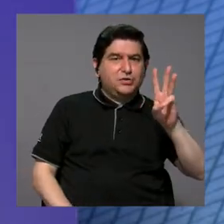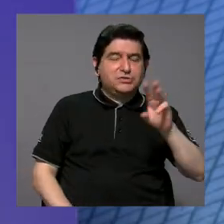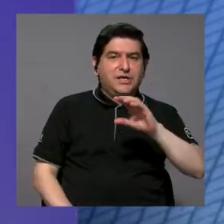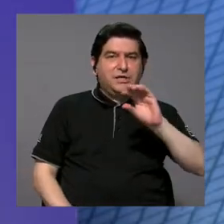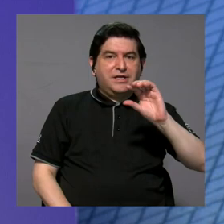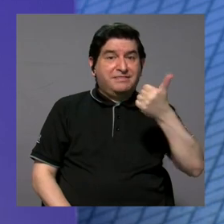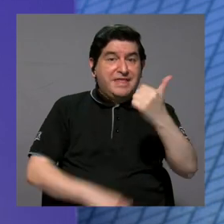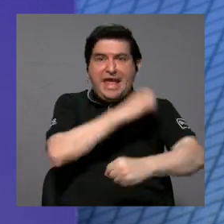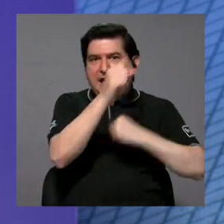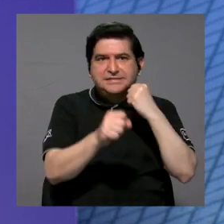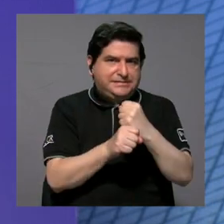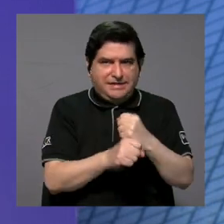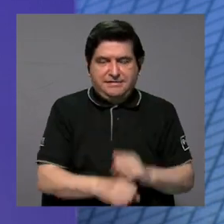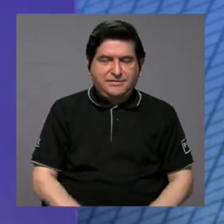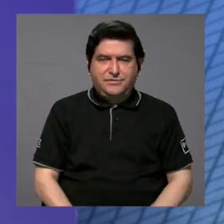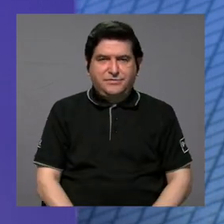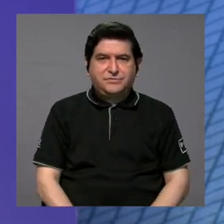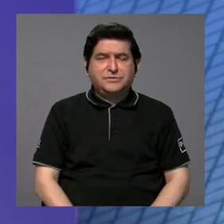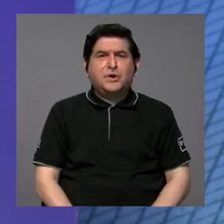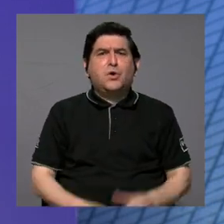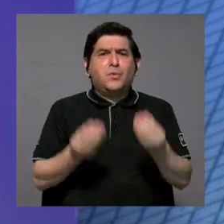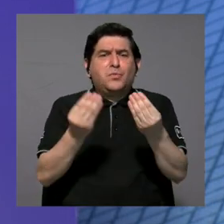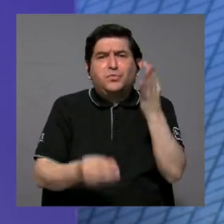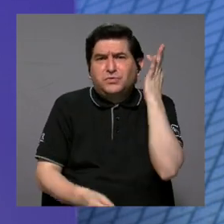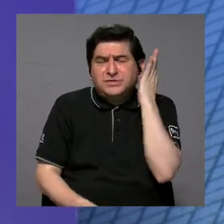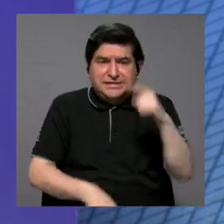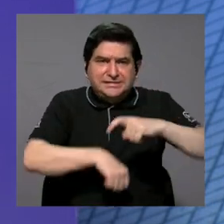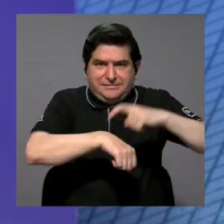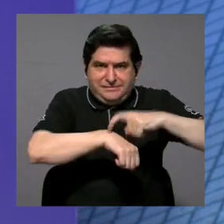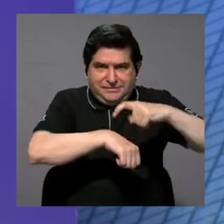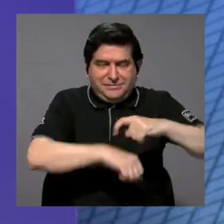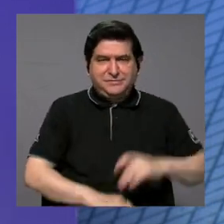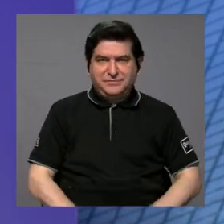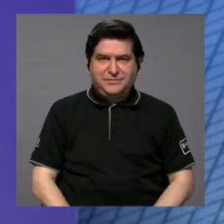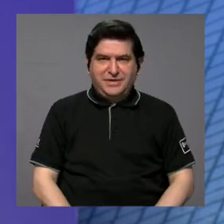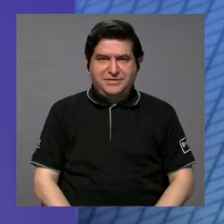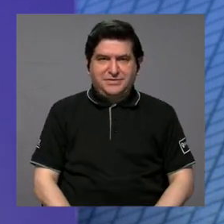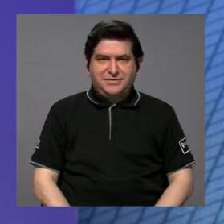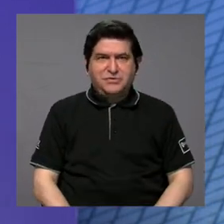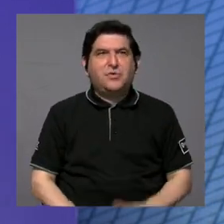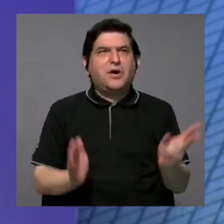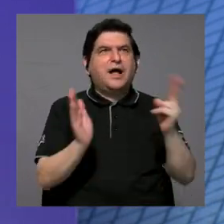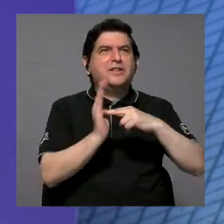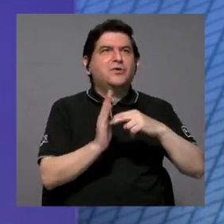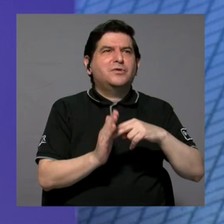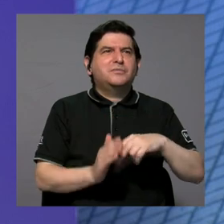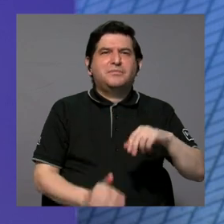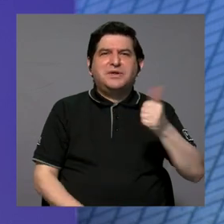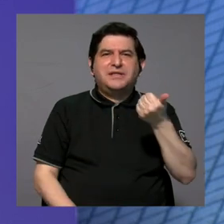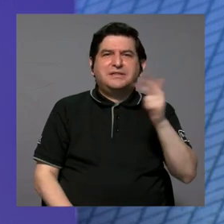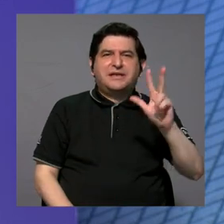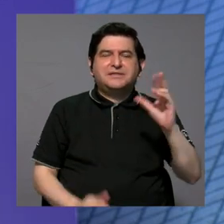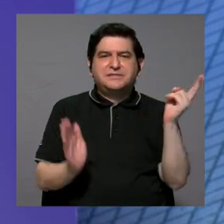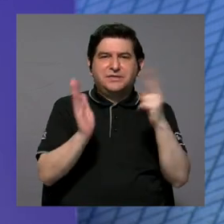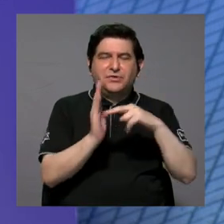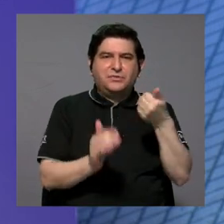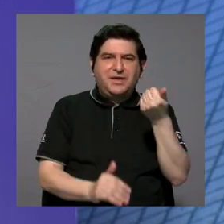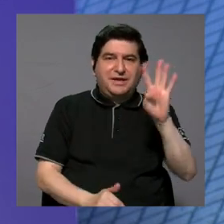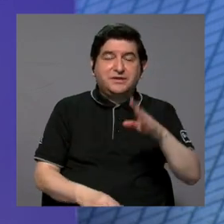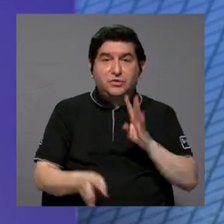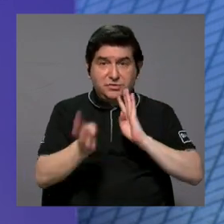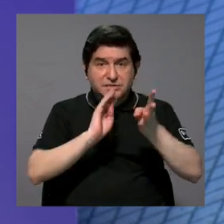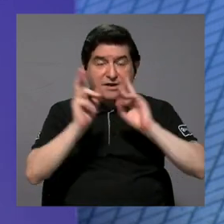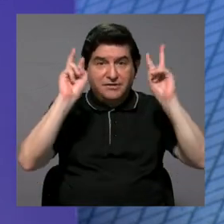años, incluso hay datos que muestran que muchas de las mujeres que en ese momento, digamos, hacia el 2003 o 2014, que empieza toda la